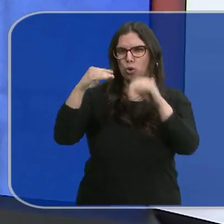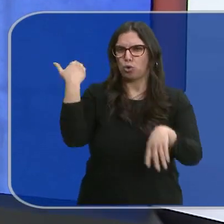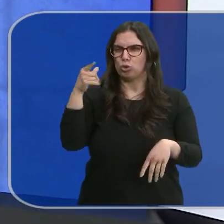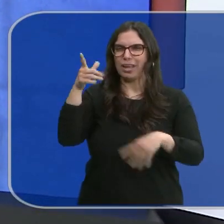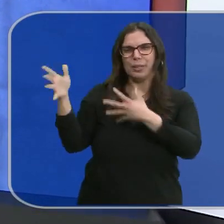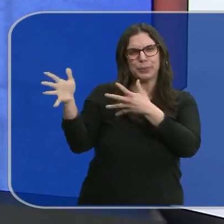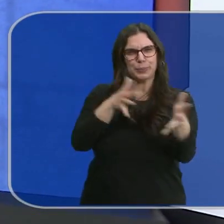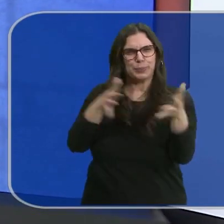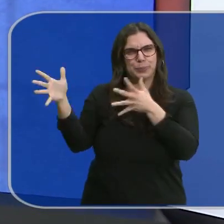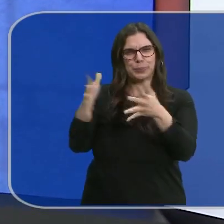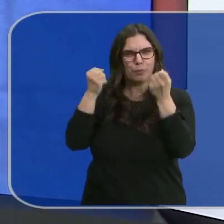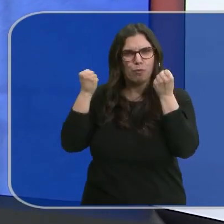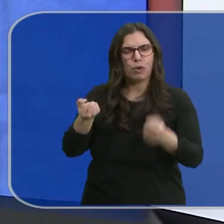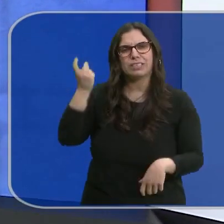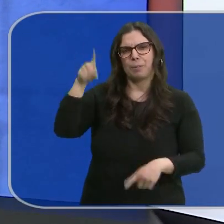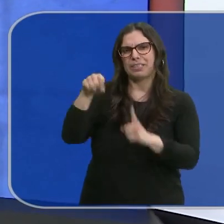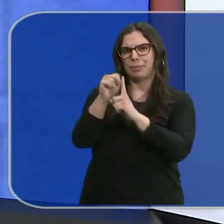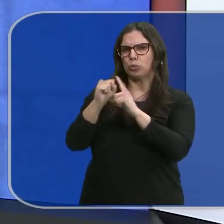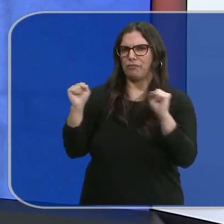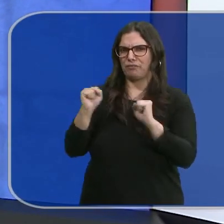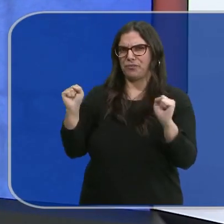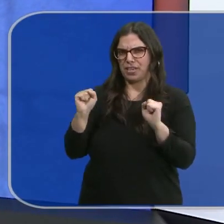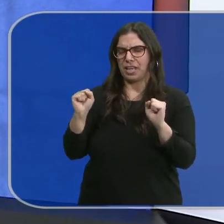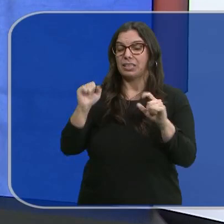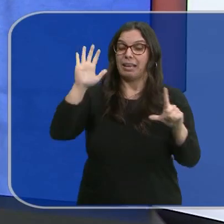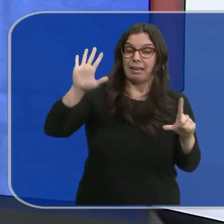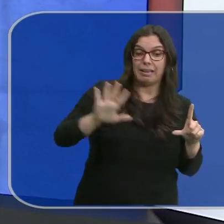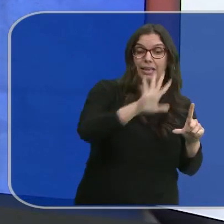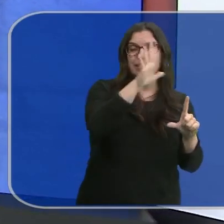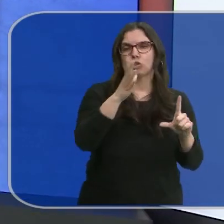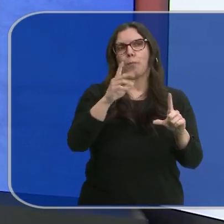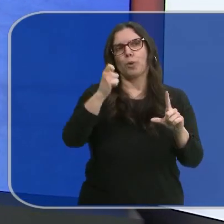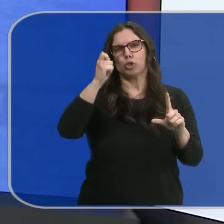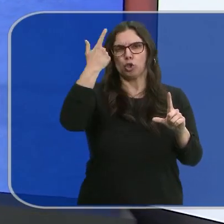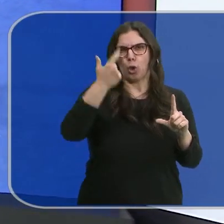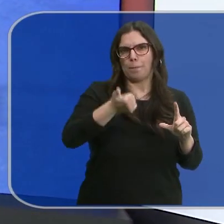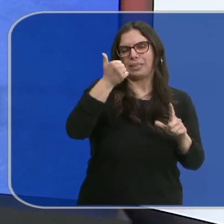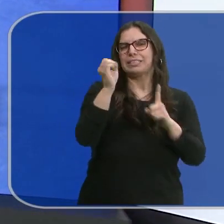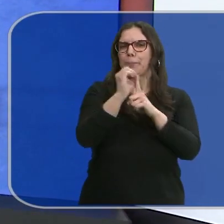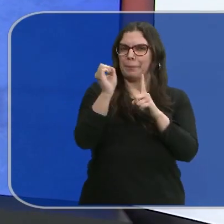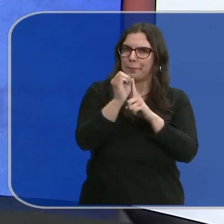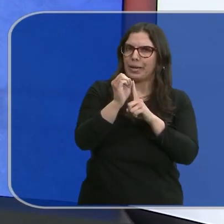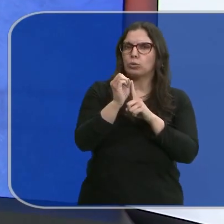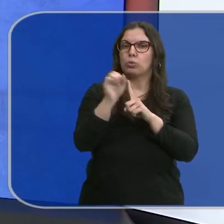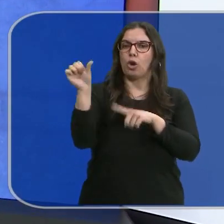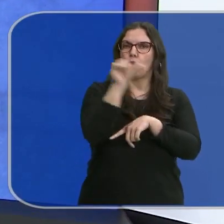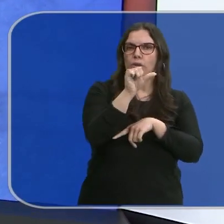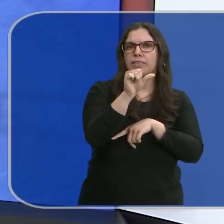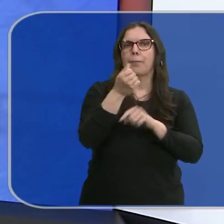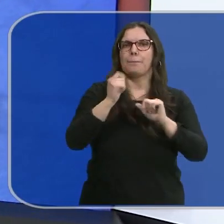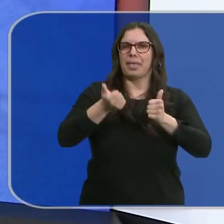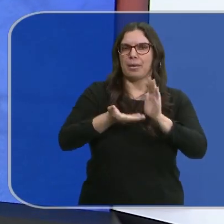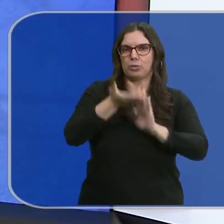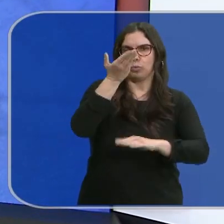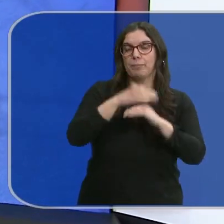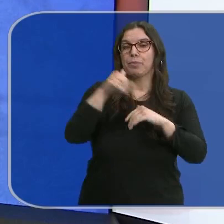Soria, con esas fuertes rachas de viento y con temperaturas más frías en este sector. Sin embargo, en el resto ambiente algo más soleado, con temperaturas que en el oeste tienden a